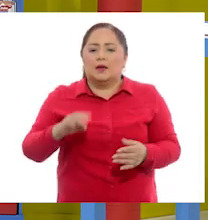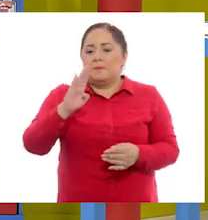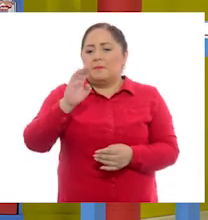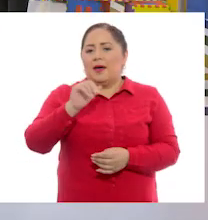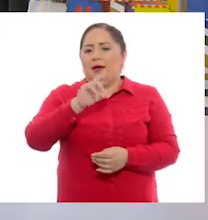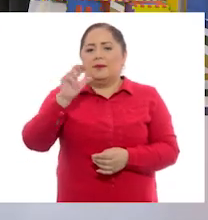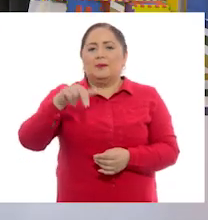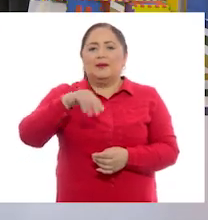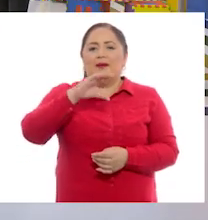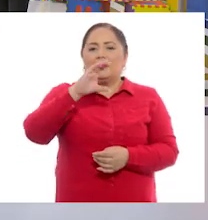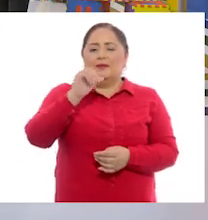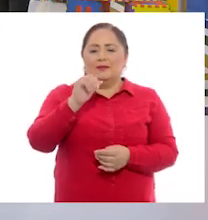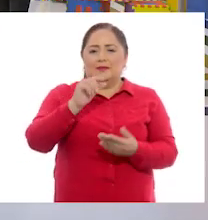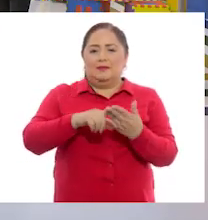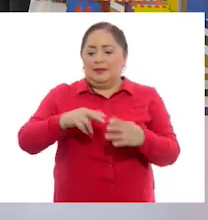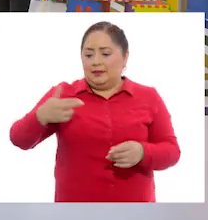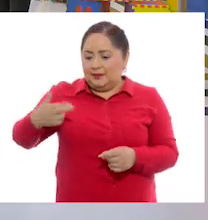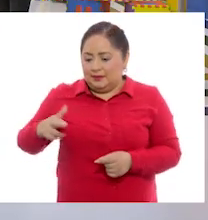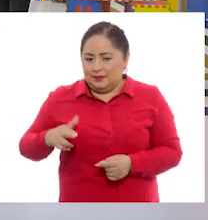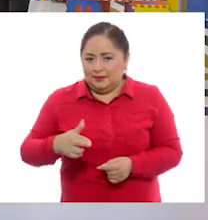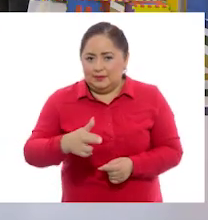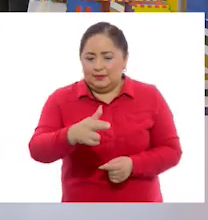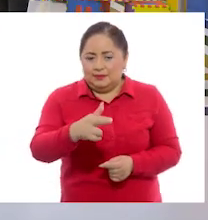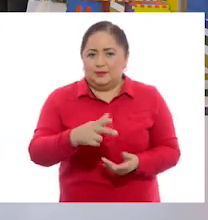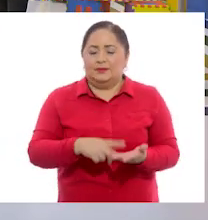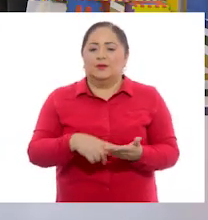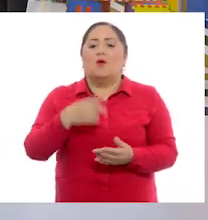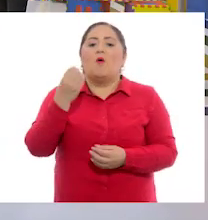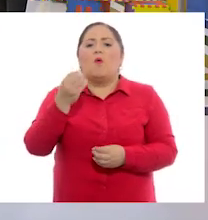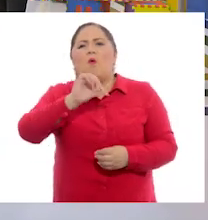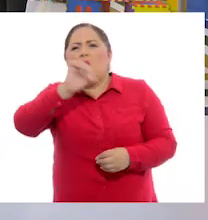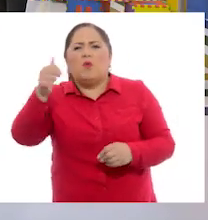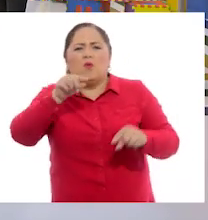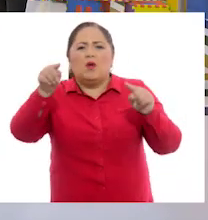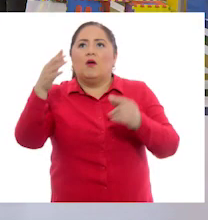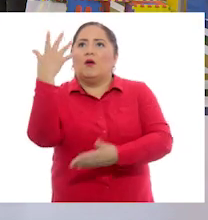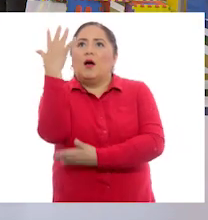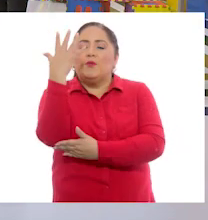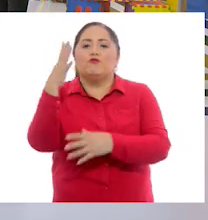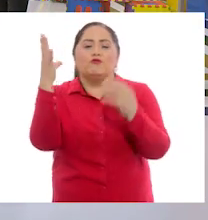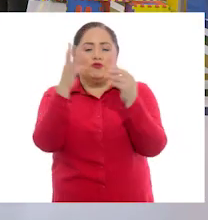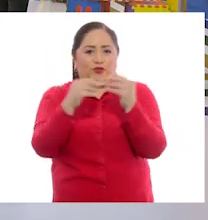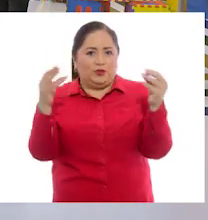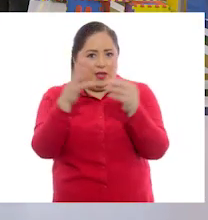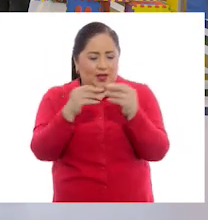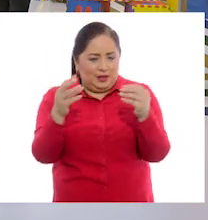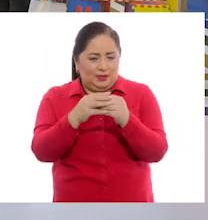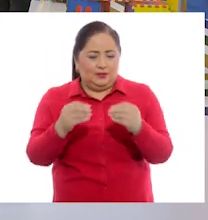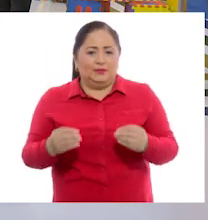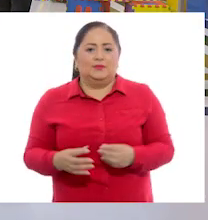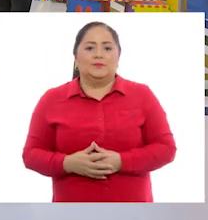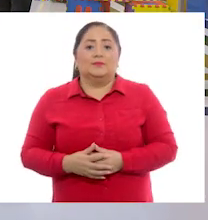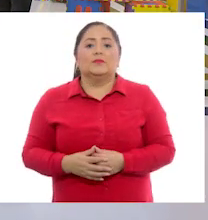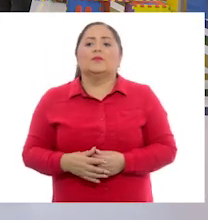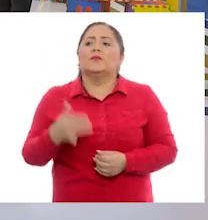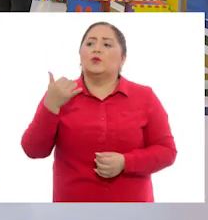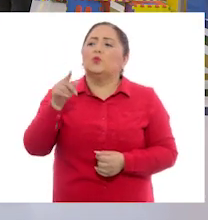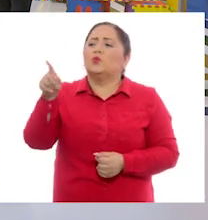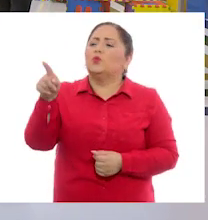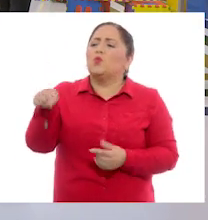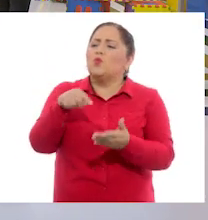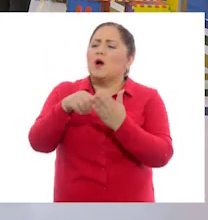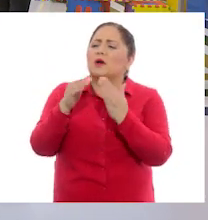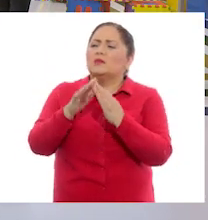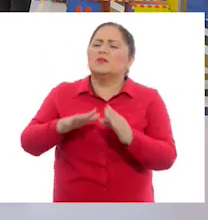barranca o un río o también, decía, árboles frutales. Ajá, sí. En tu comunidad,